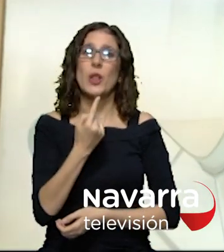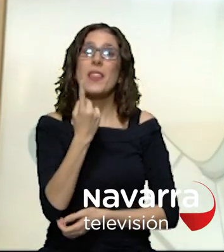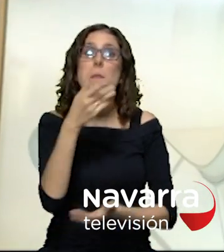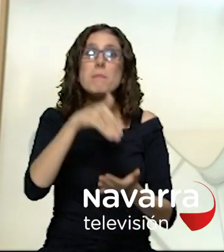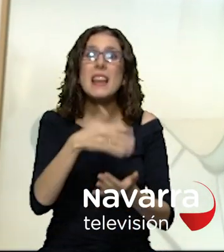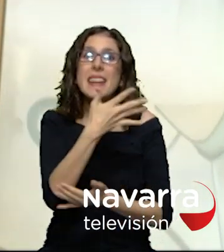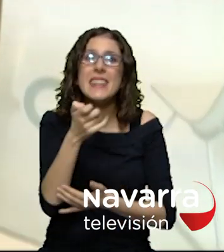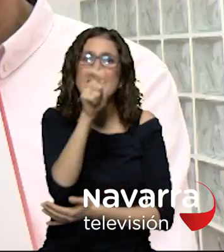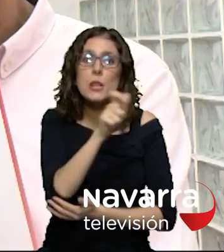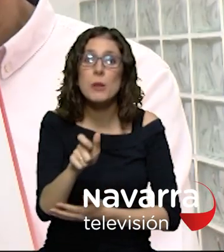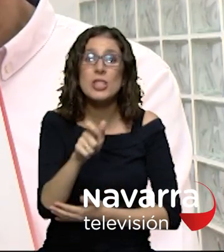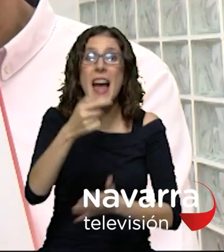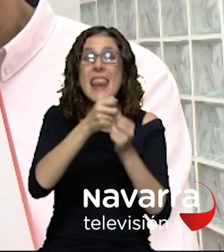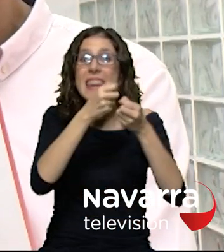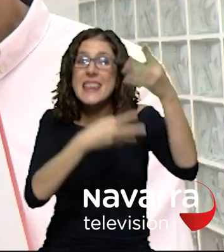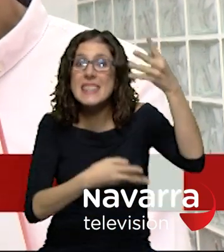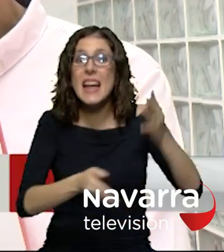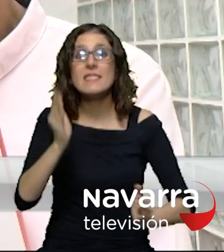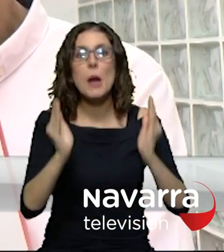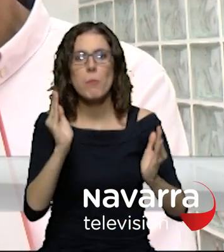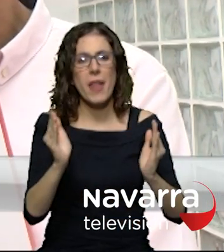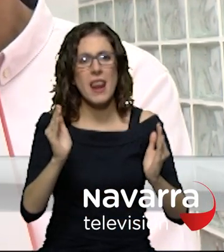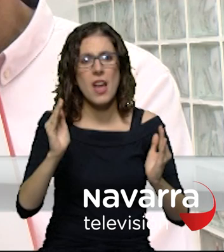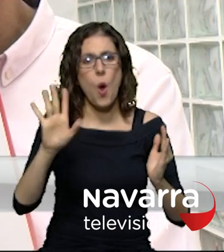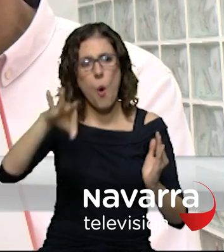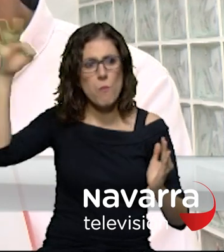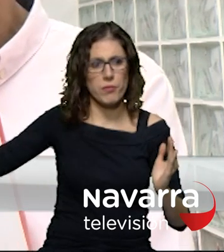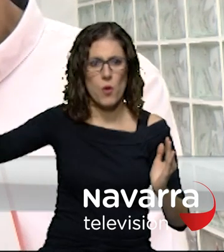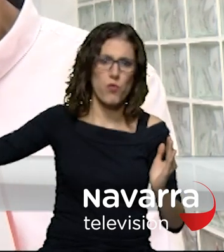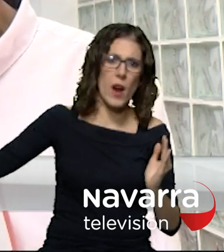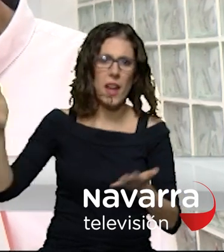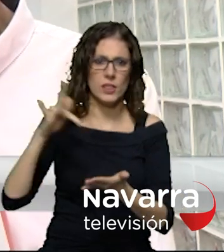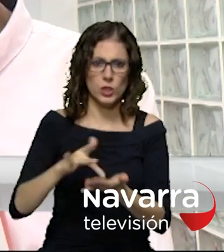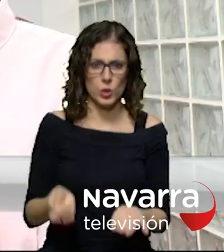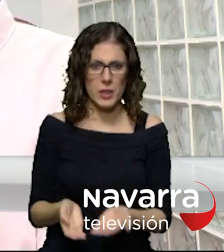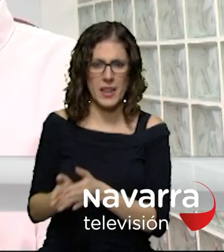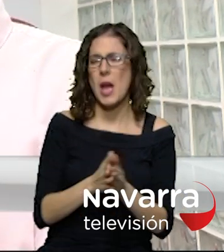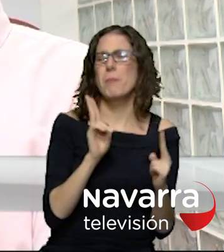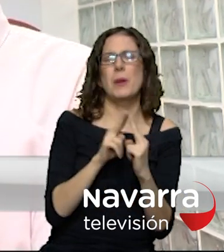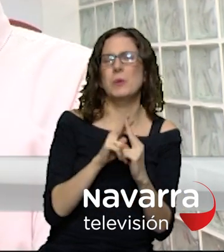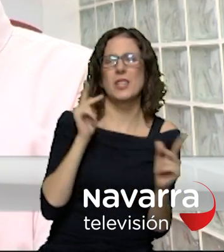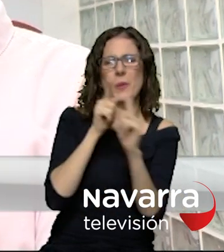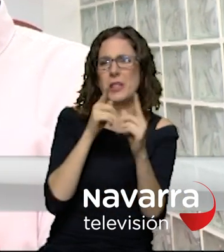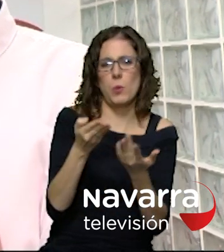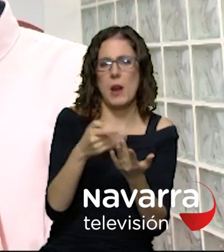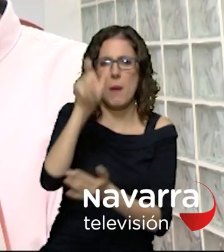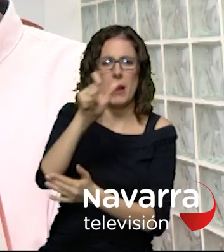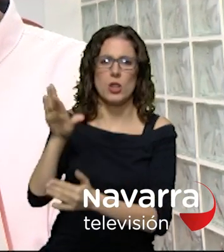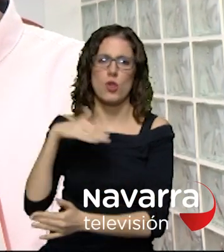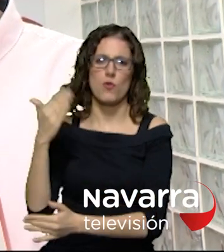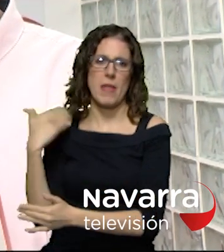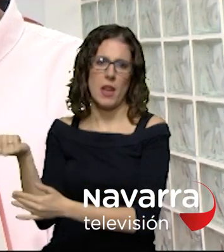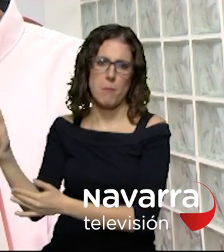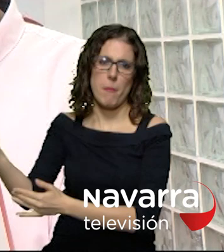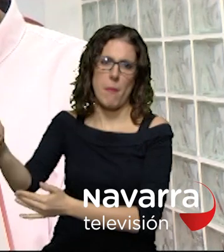fuera de la lista temporal unas pruebas directas a suspender al personal de manera general entendemos que va a traer problemas va a traer